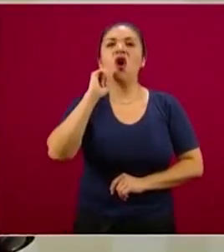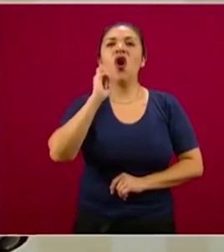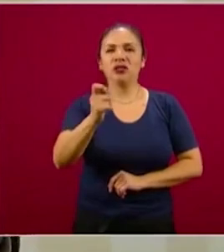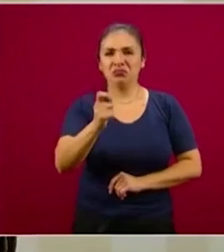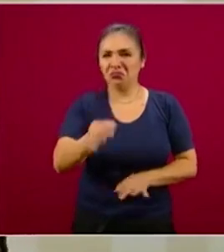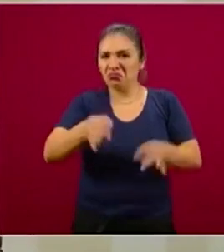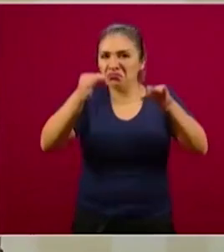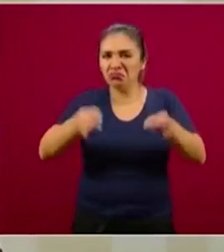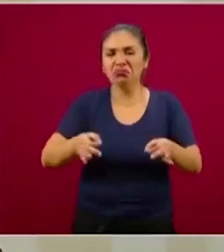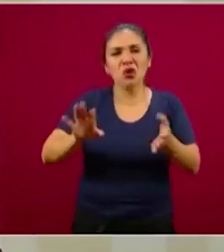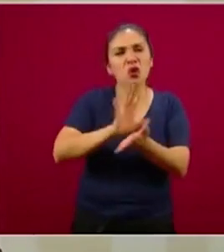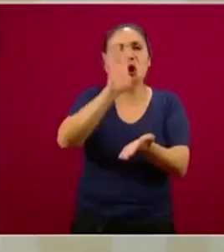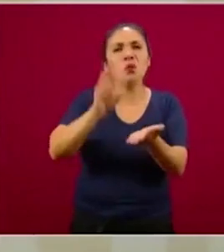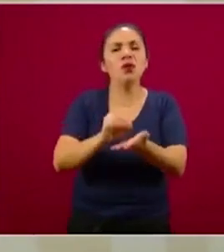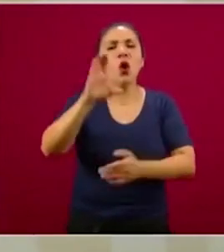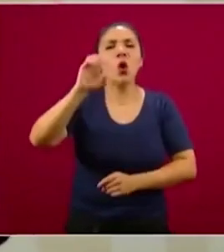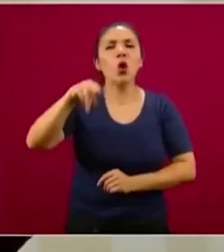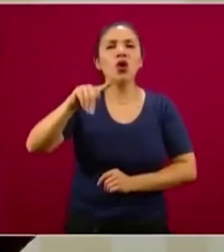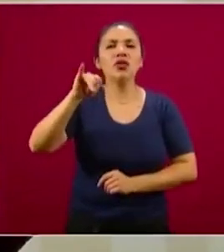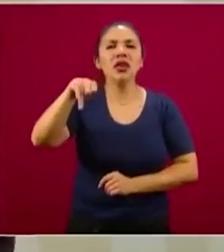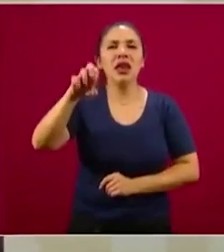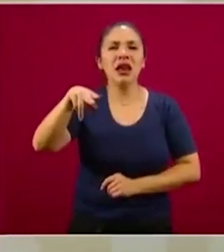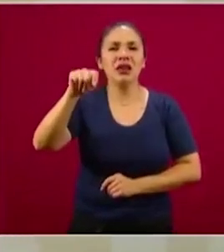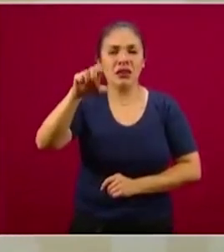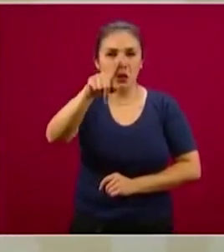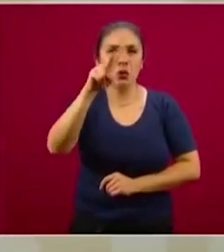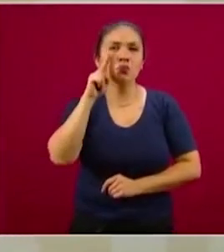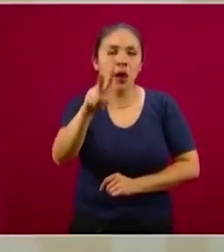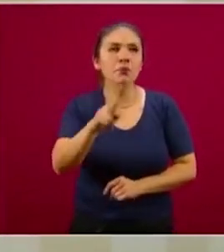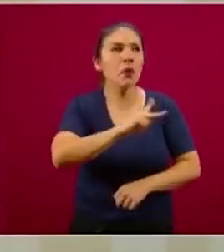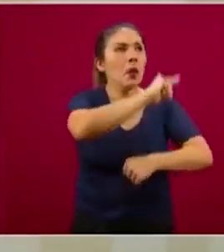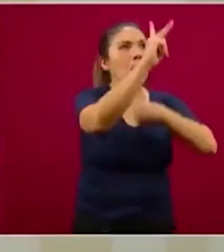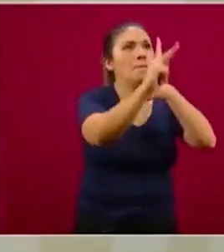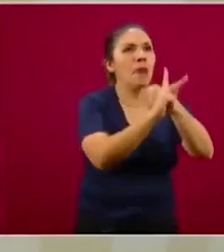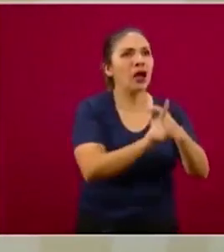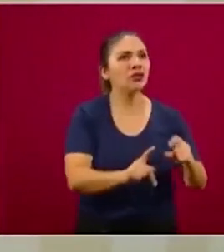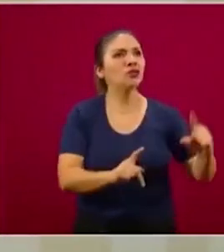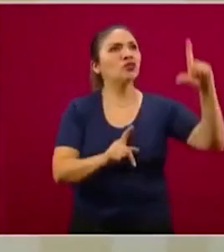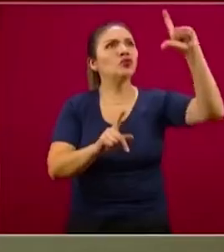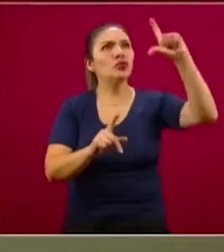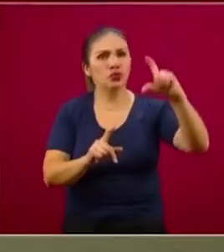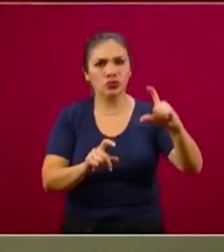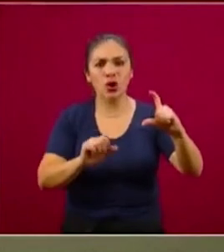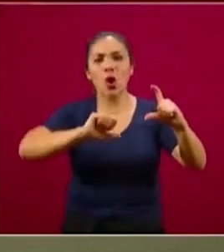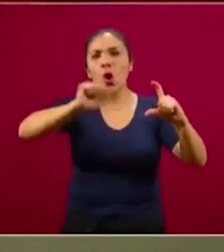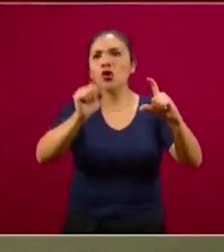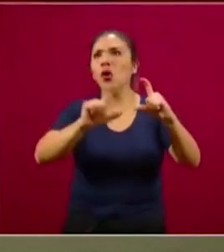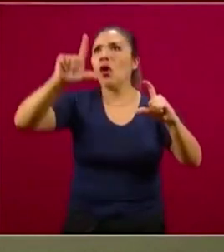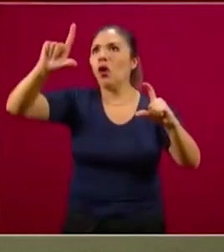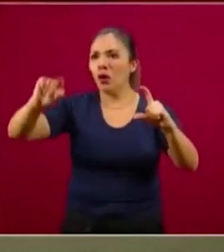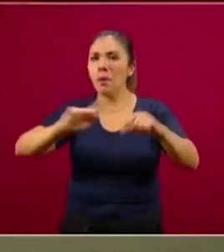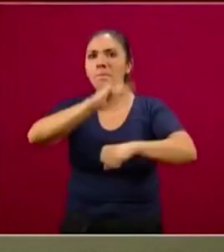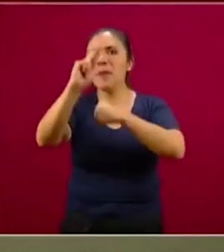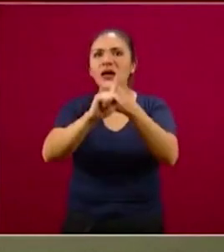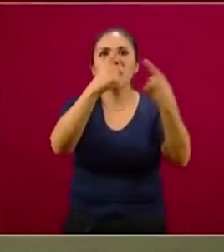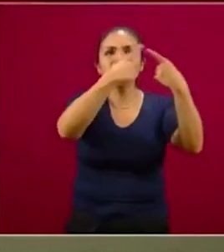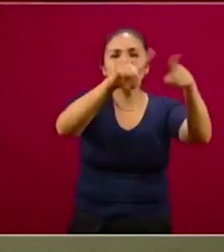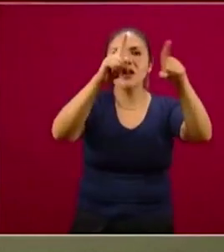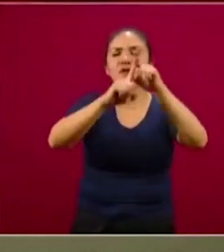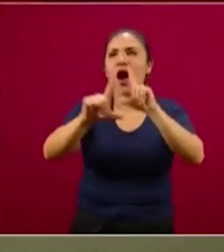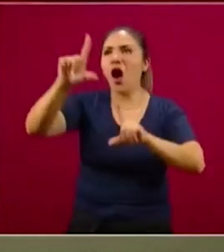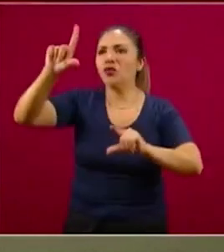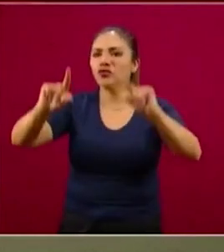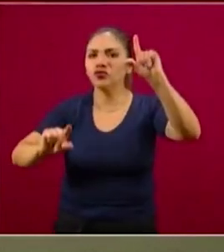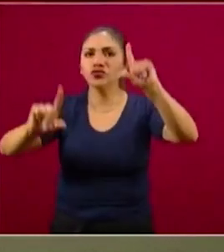que estamos viendo la curva de un país, la curva de otro país, la curva de otro país, no están sincronizadas, ocurren a distintos tiempos,